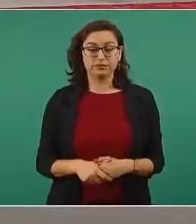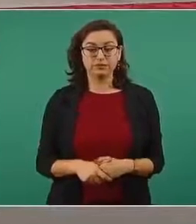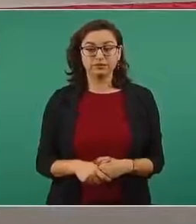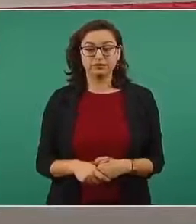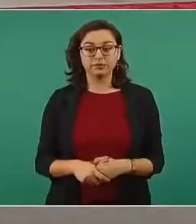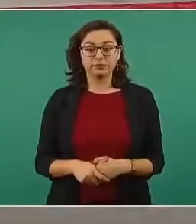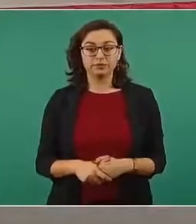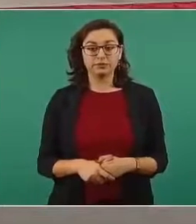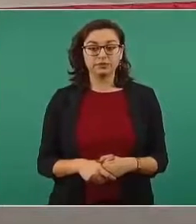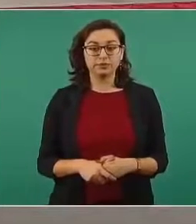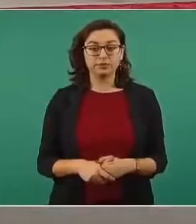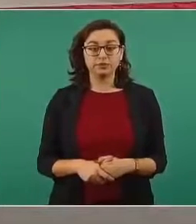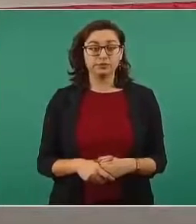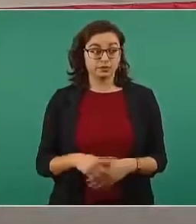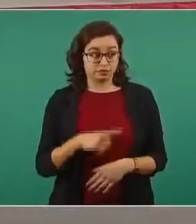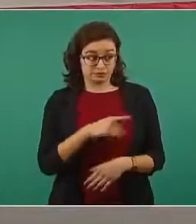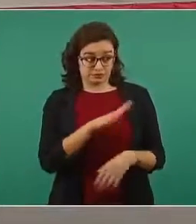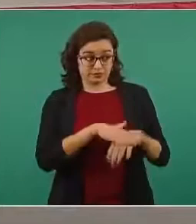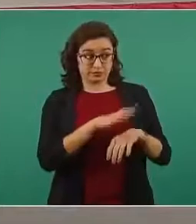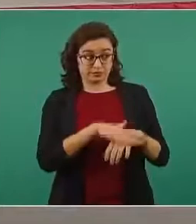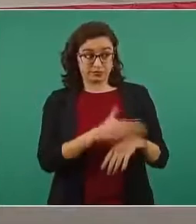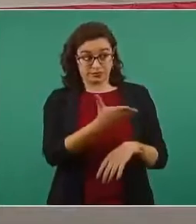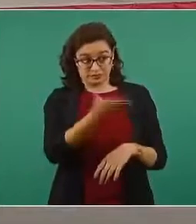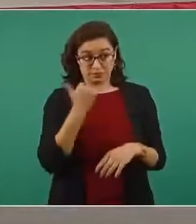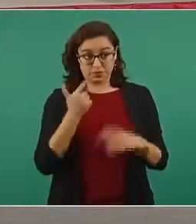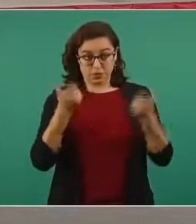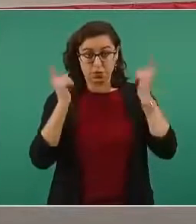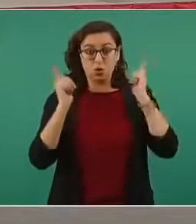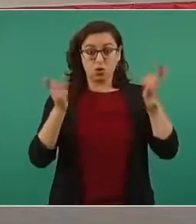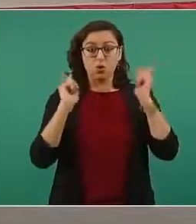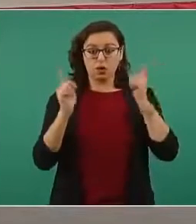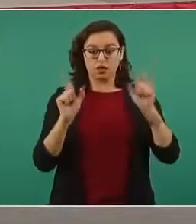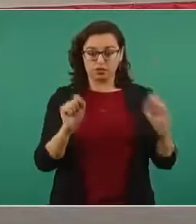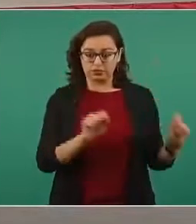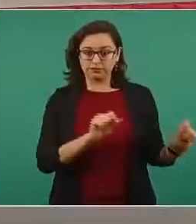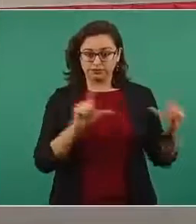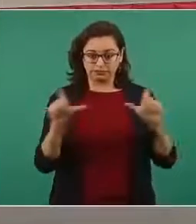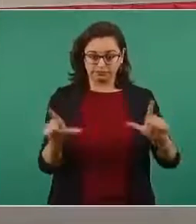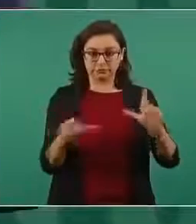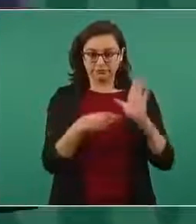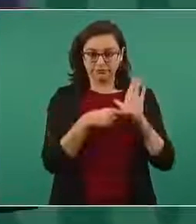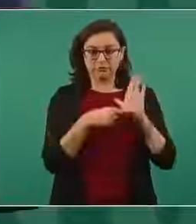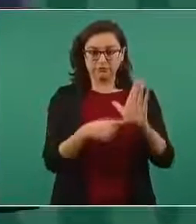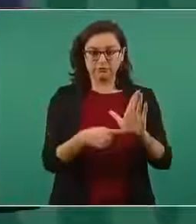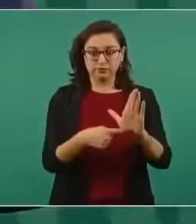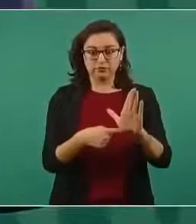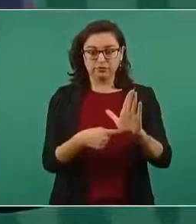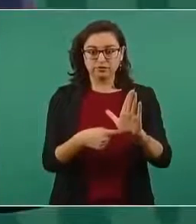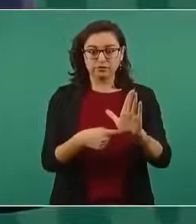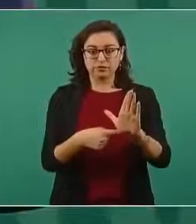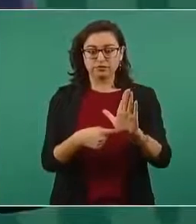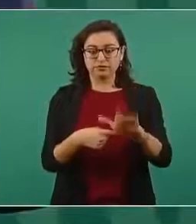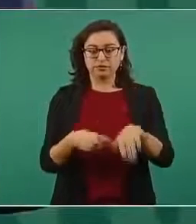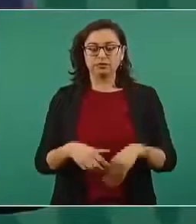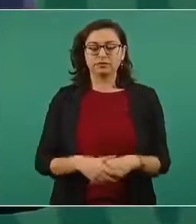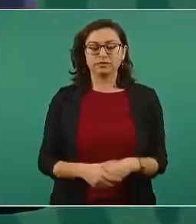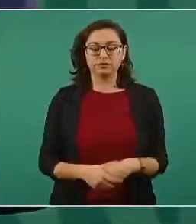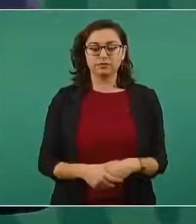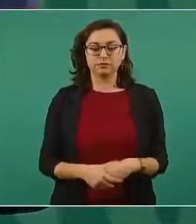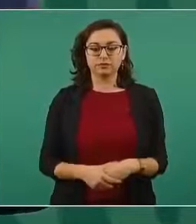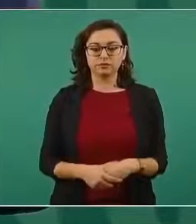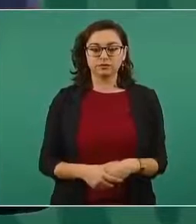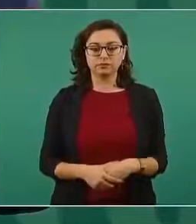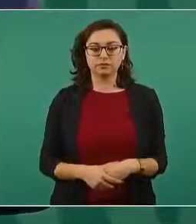Entonces, ojalá y nos manden el oficio,